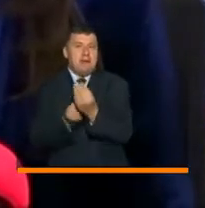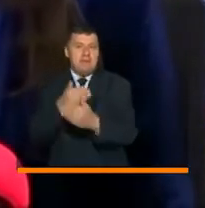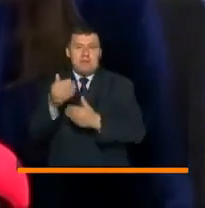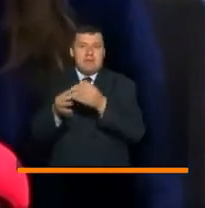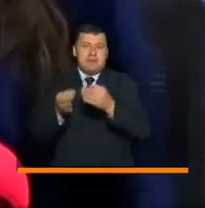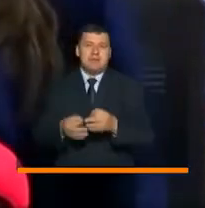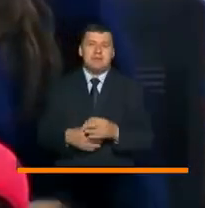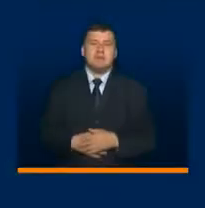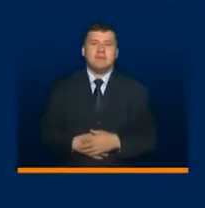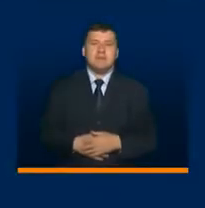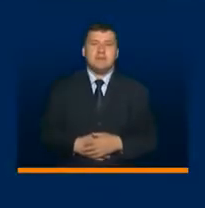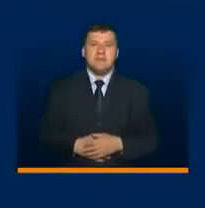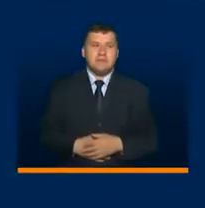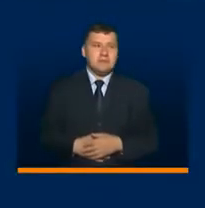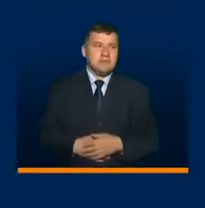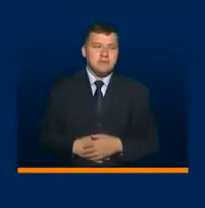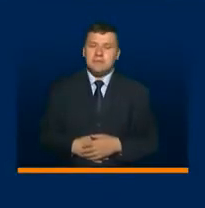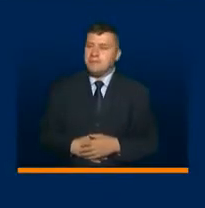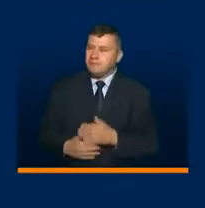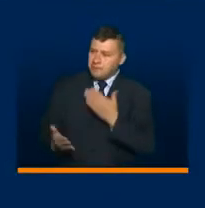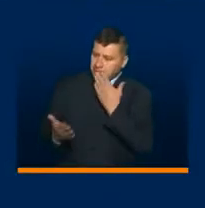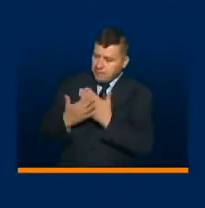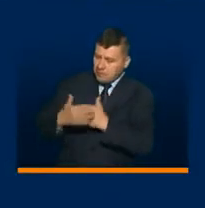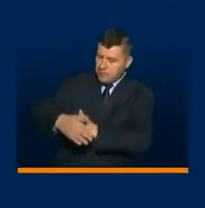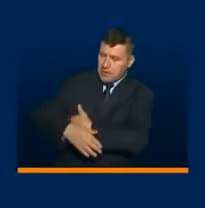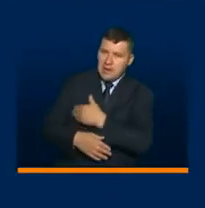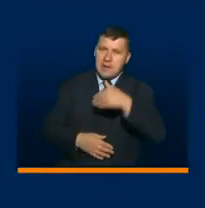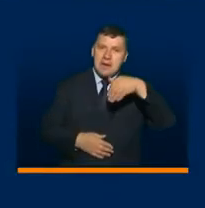progresivo y seguro. Gracias, Ministra. María Victoria.